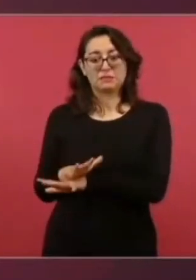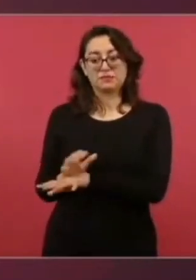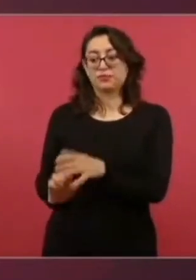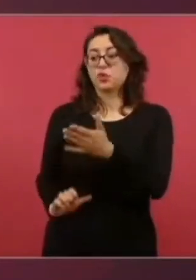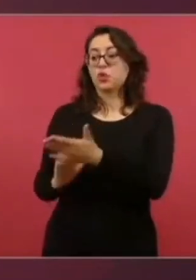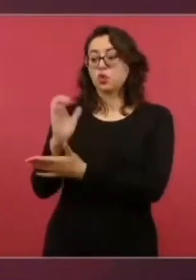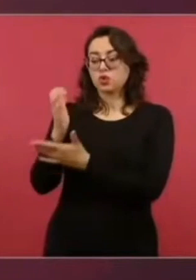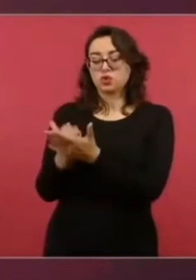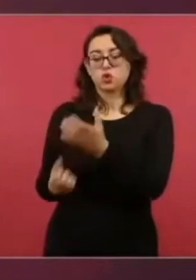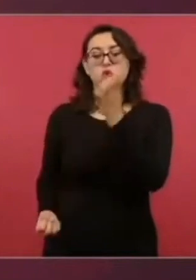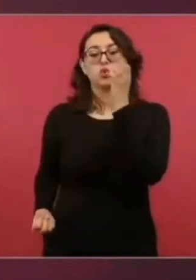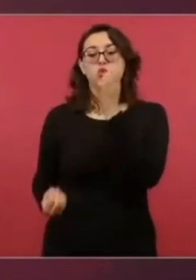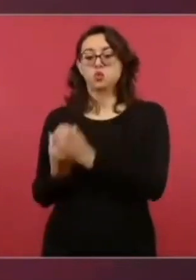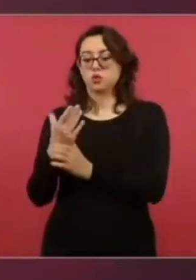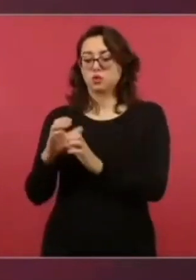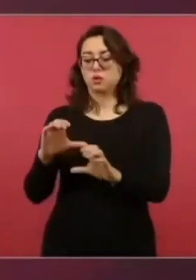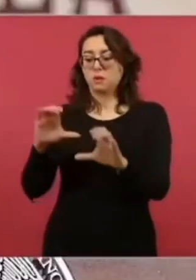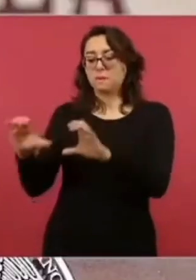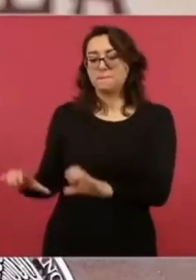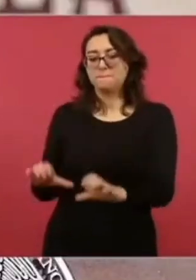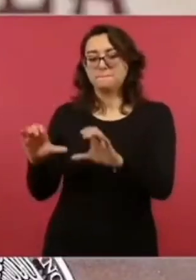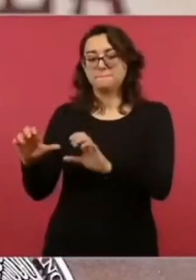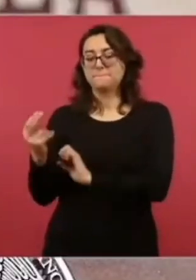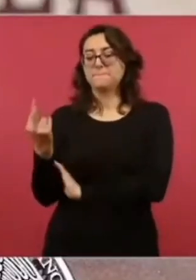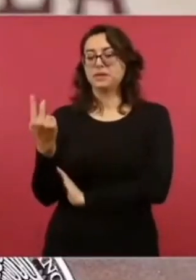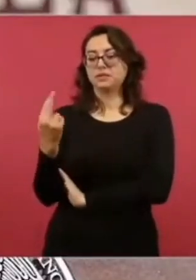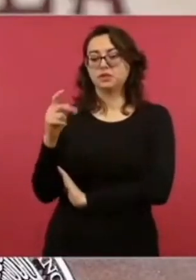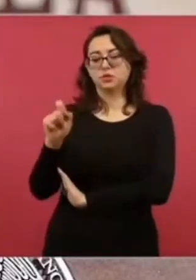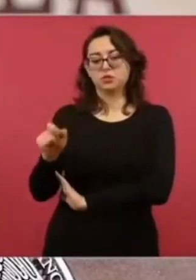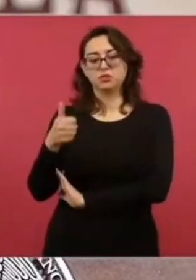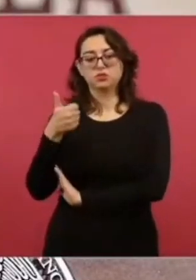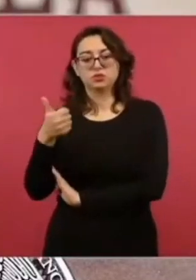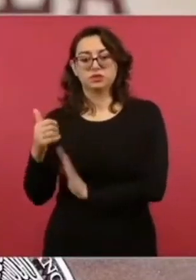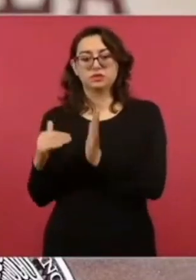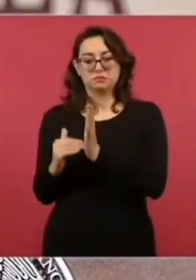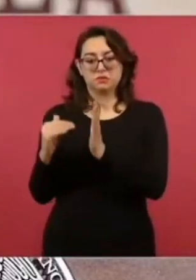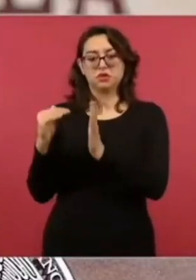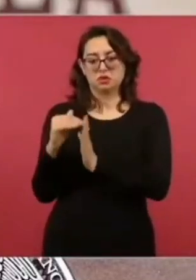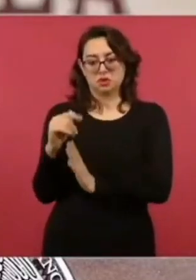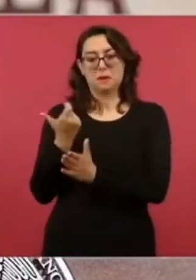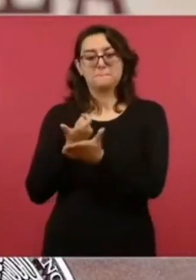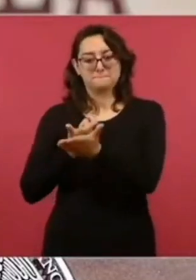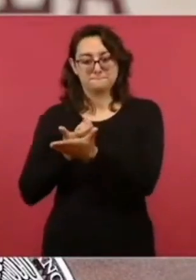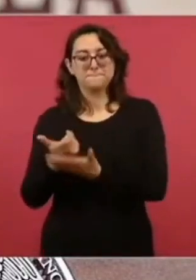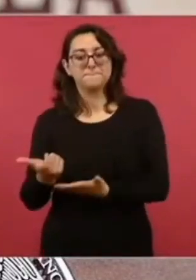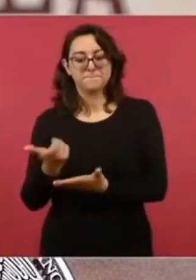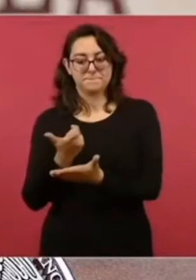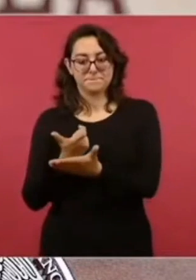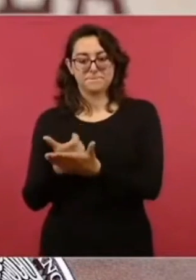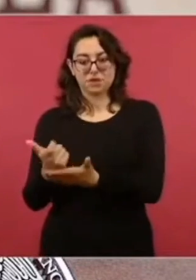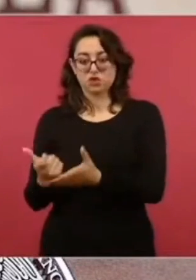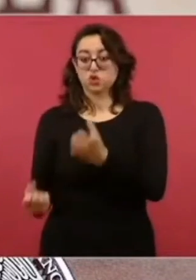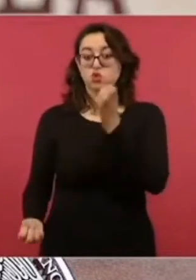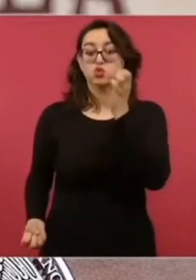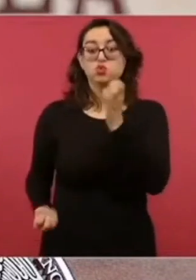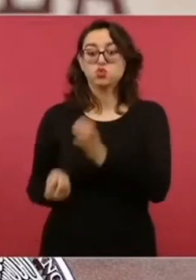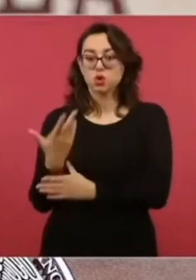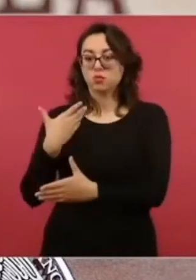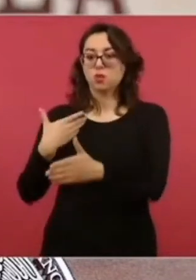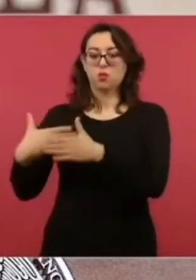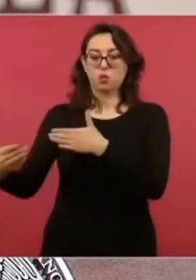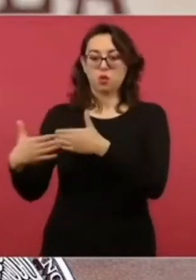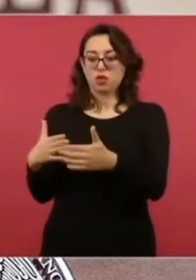monto mensual aproximado de 25.6 millones de pesos por equipos nuevos de doceada generación, lo que